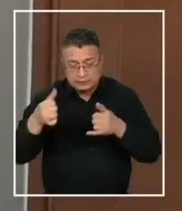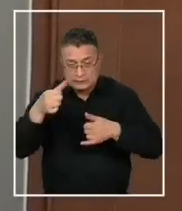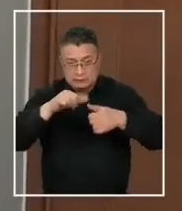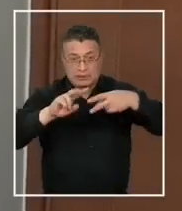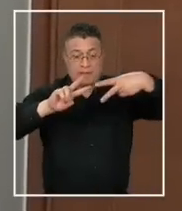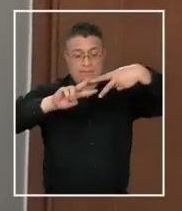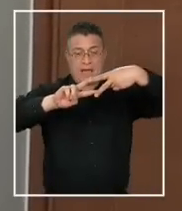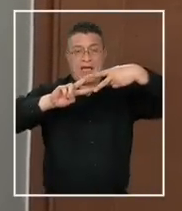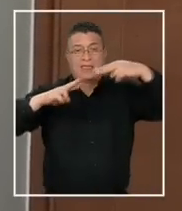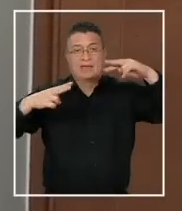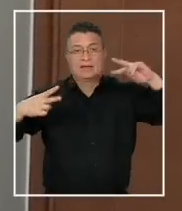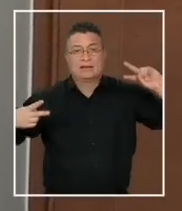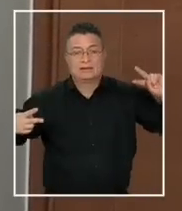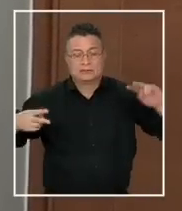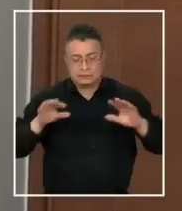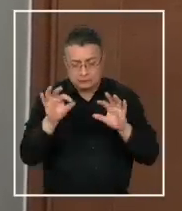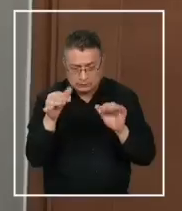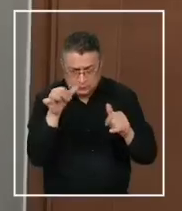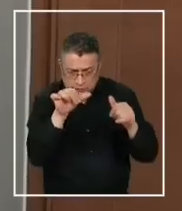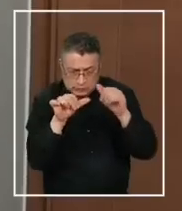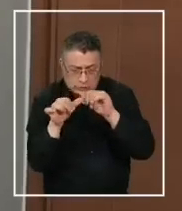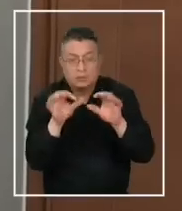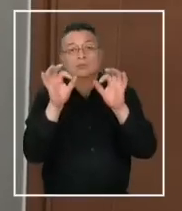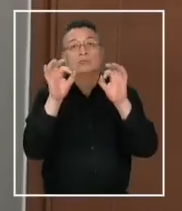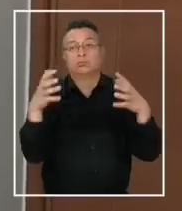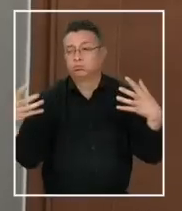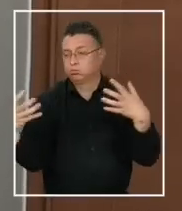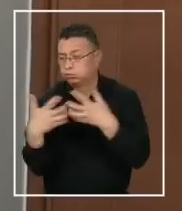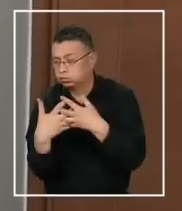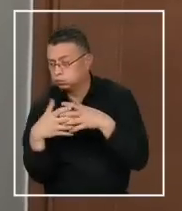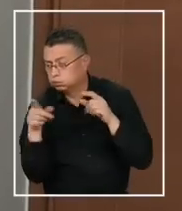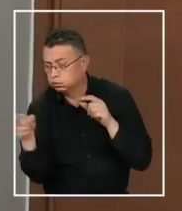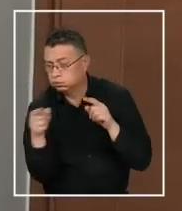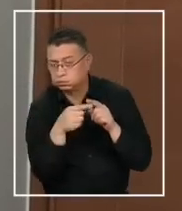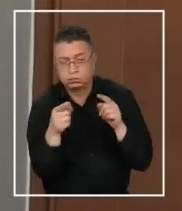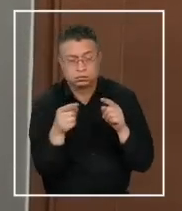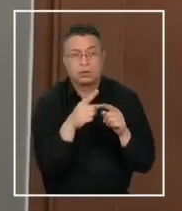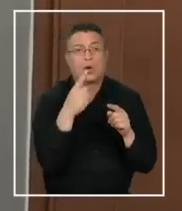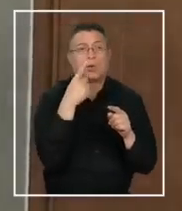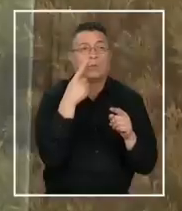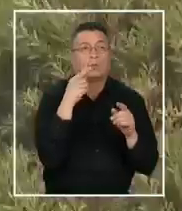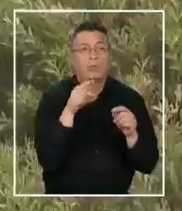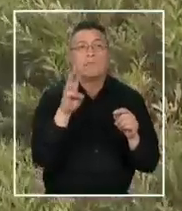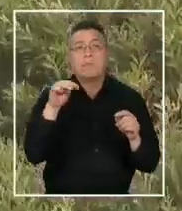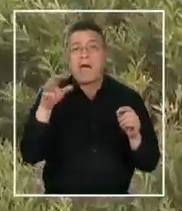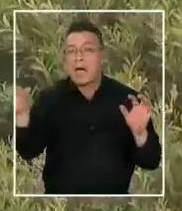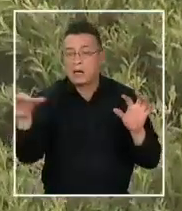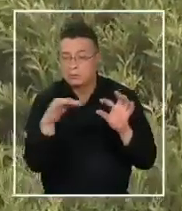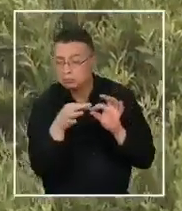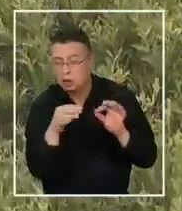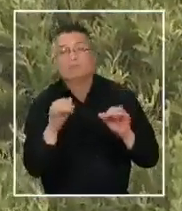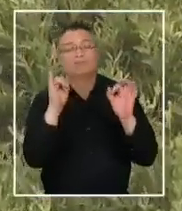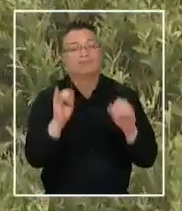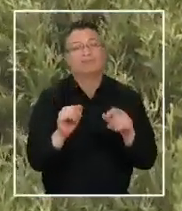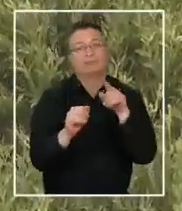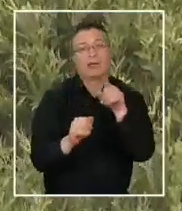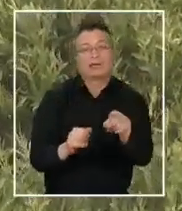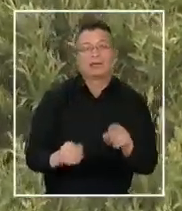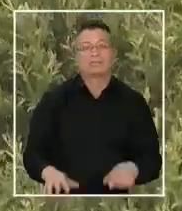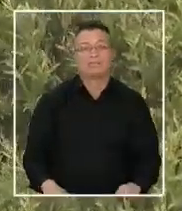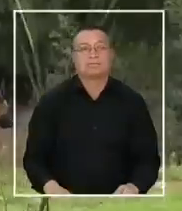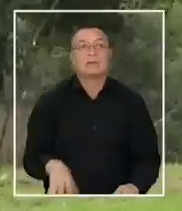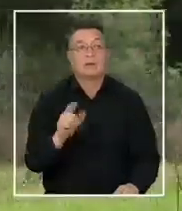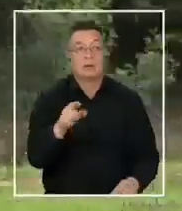ADN en el cual se cruzó la información con una muestra de la madre. Las diligencias periciales y